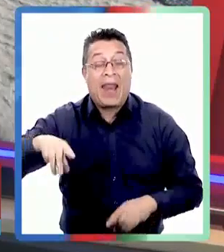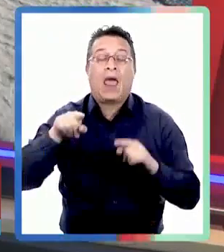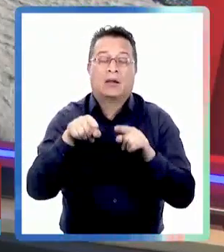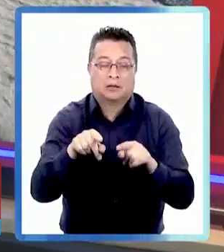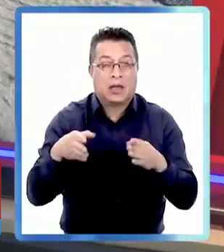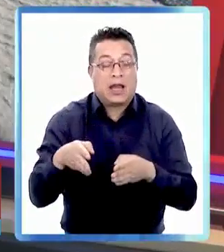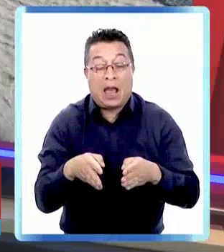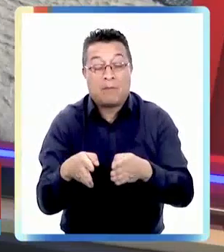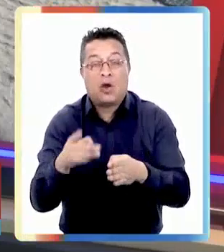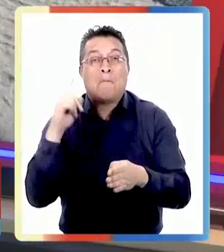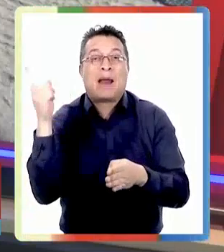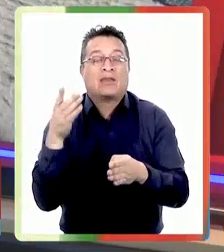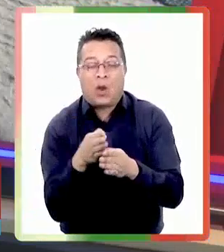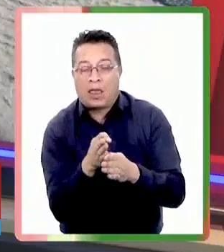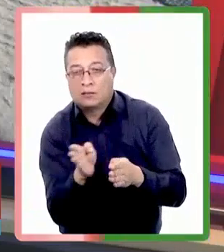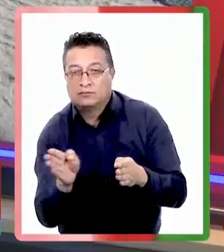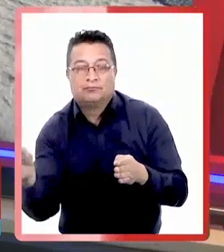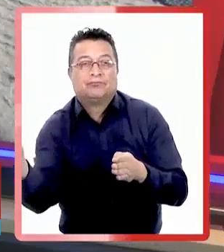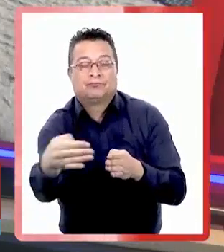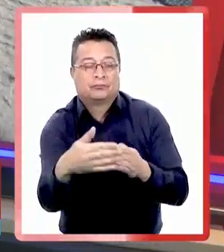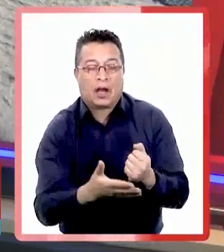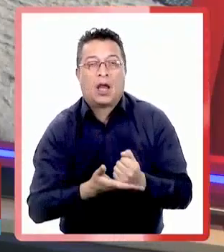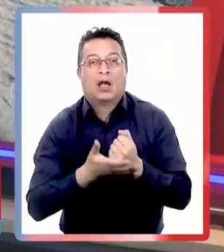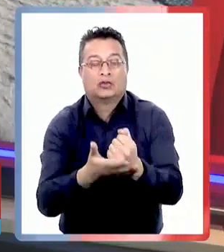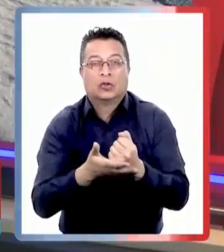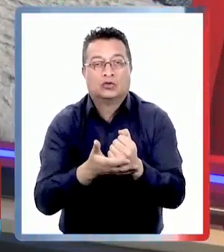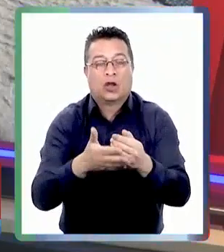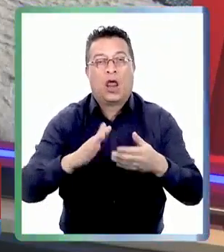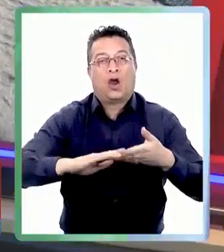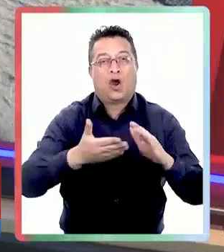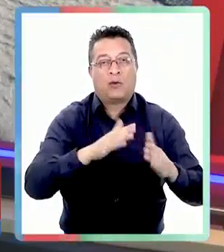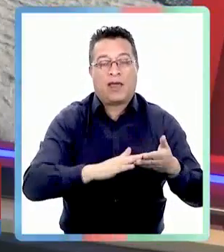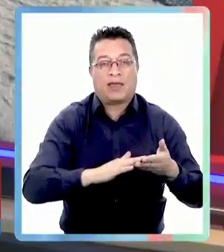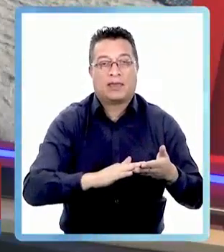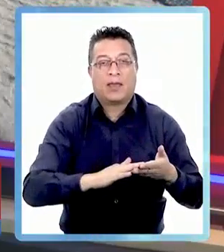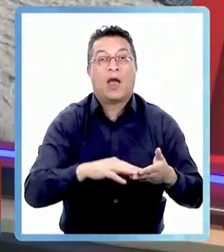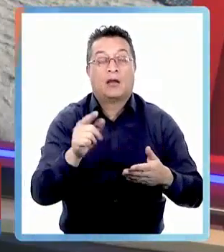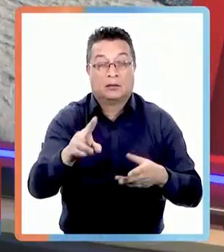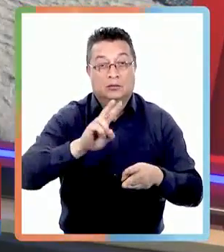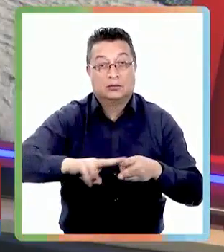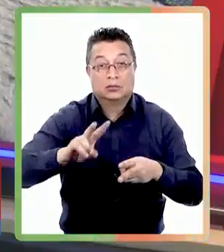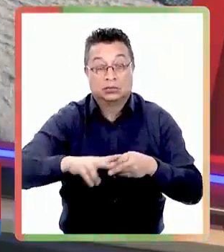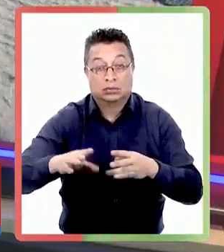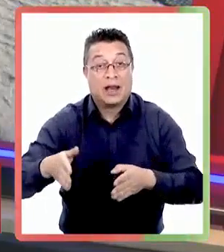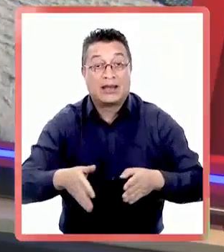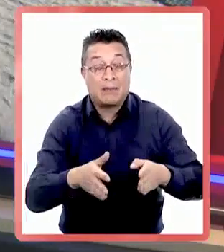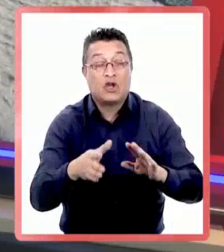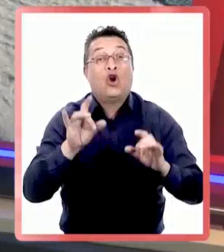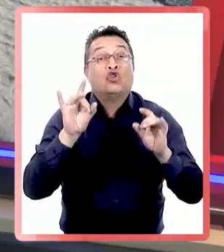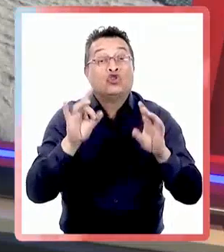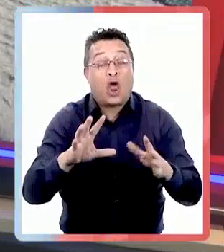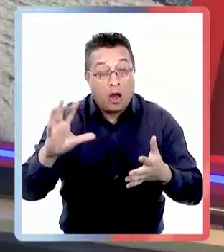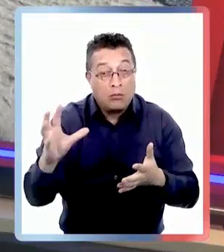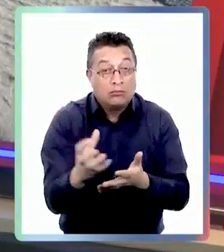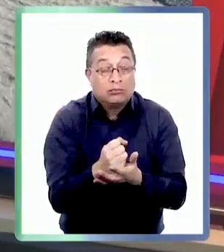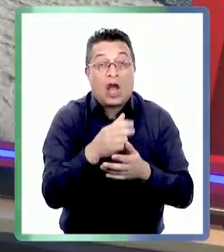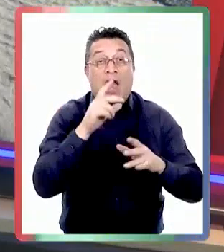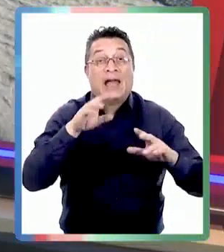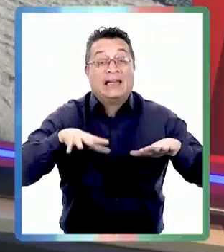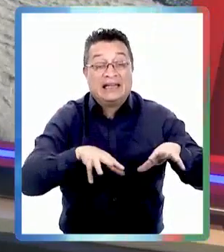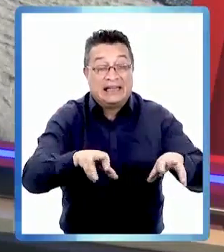particulares para acudir a socorrer a las comunidades la reposición de las rutas solo será posible una vez que bajen los cauces de los ríos